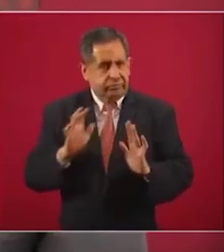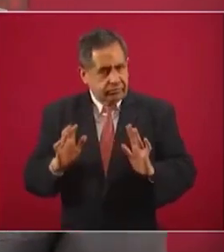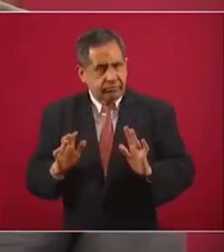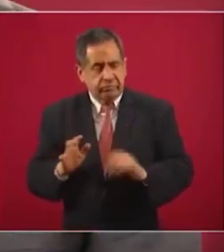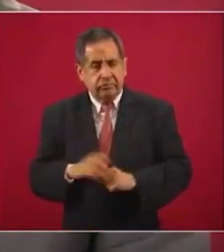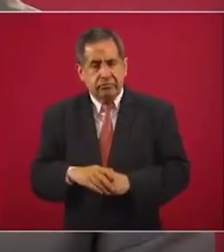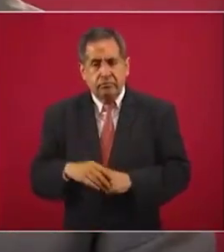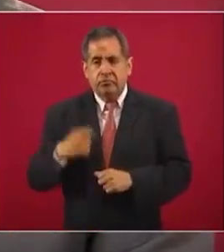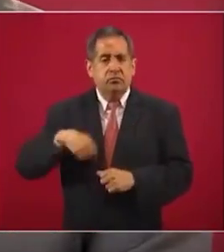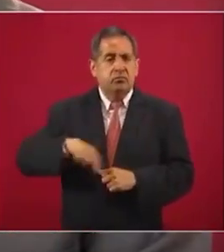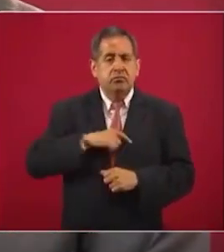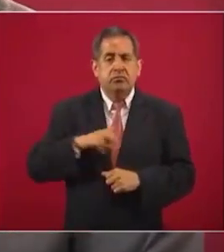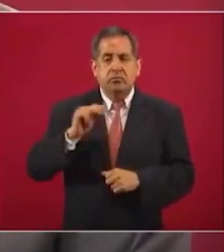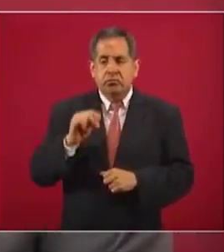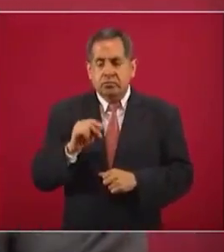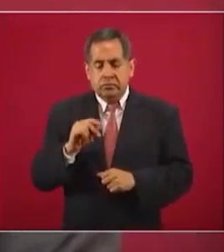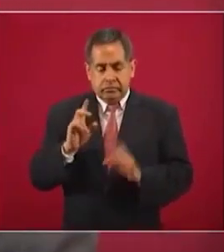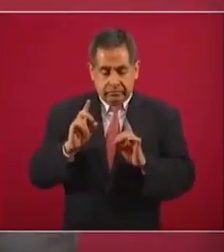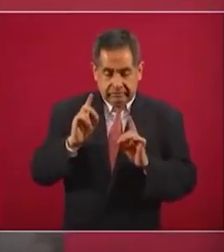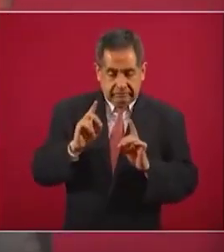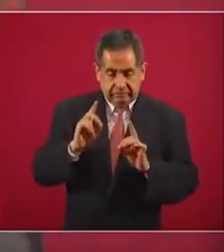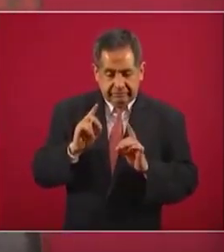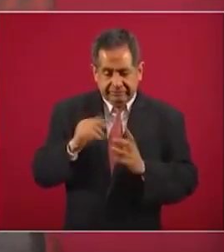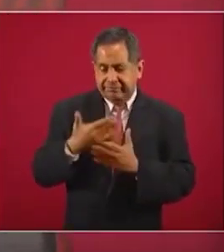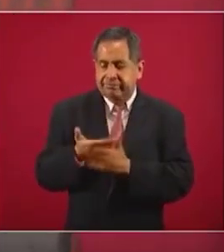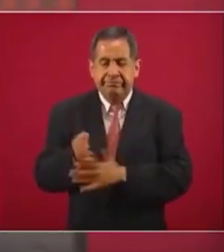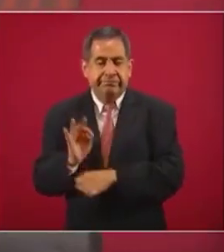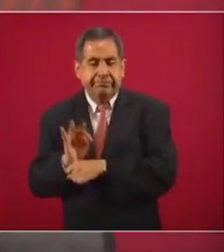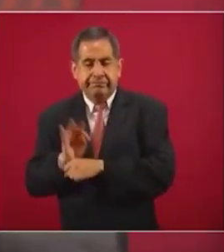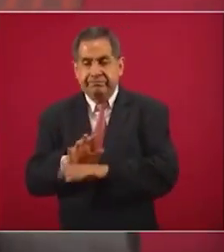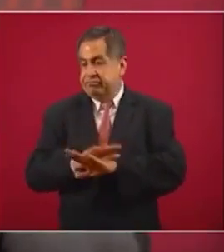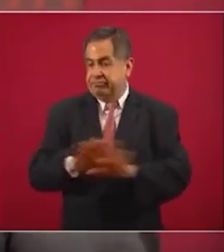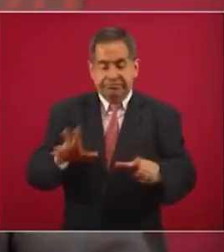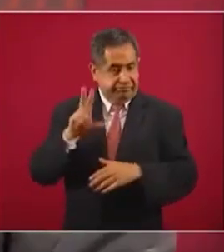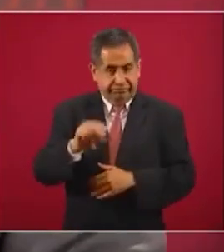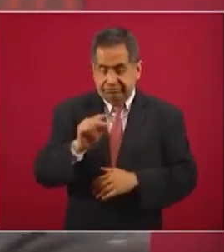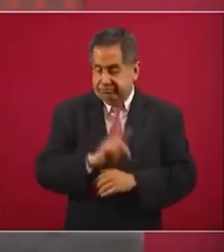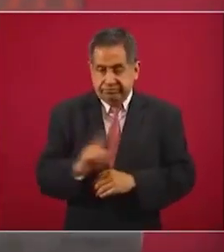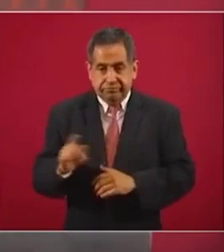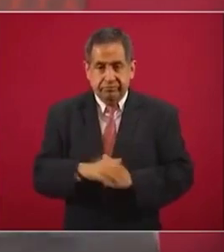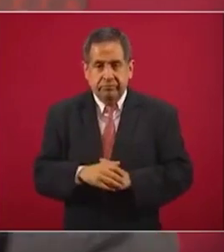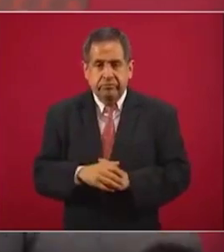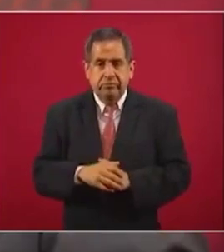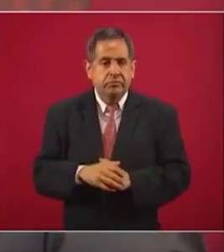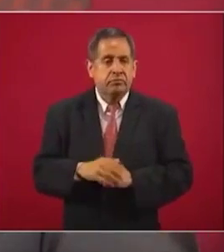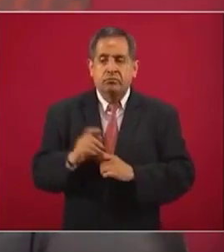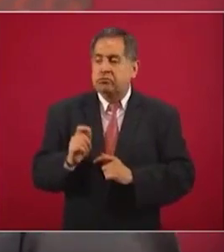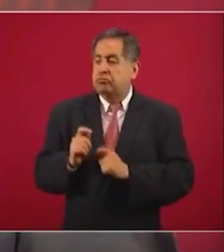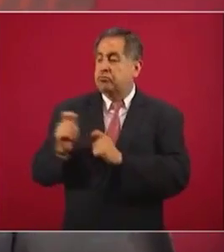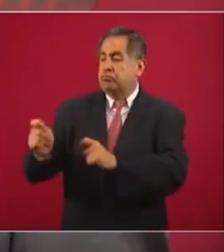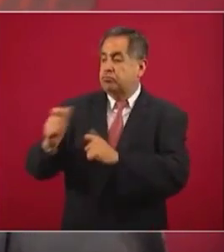en la tentación de los cargos